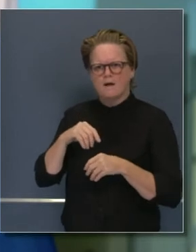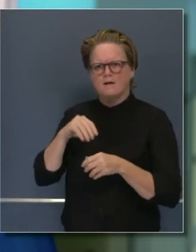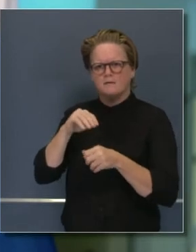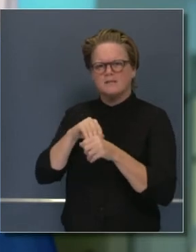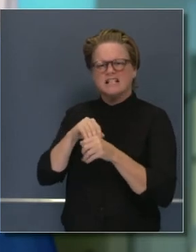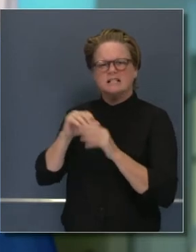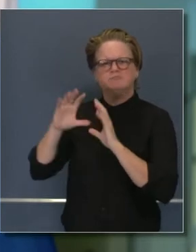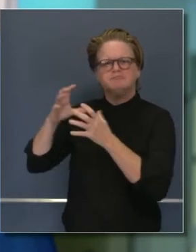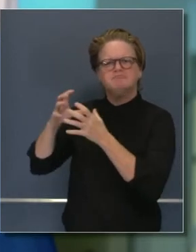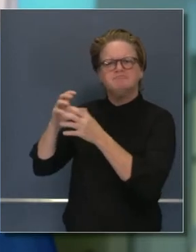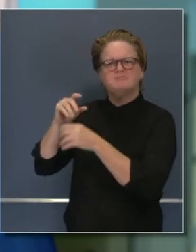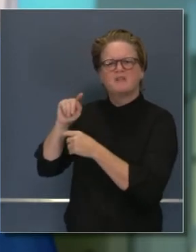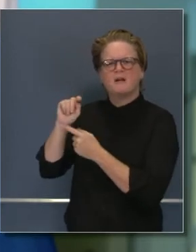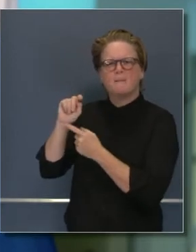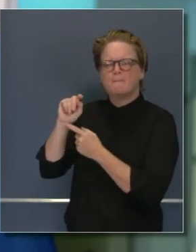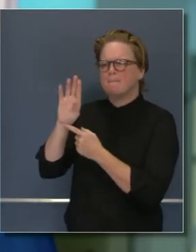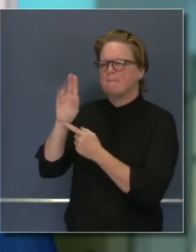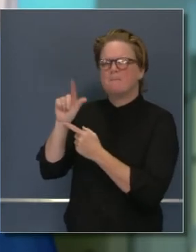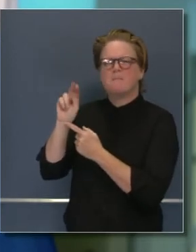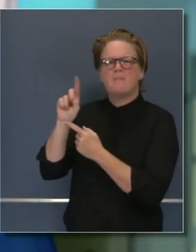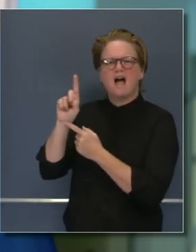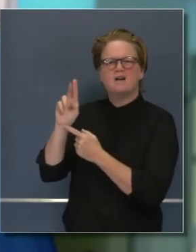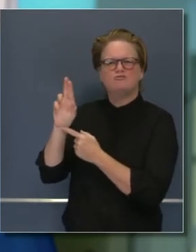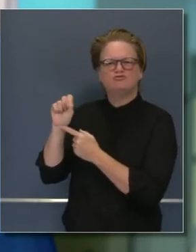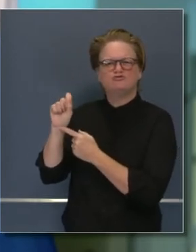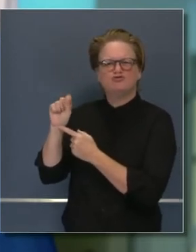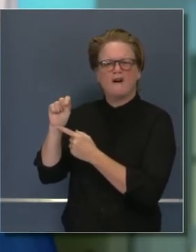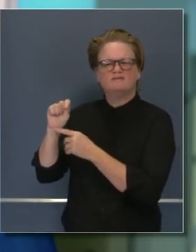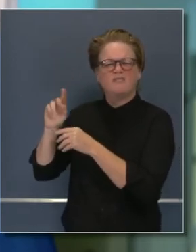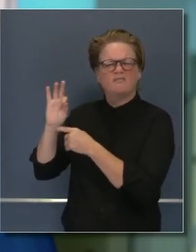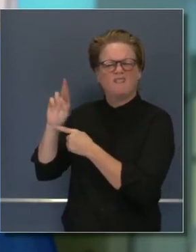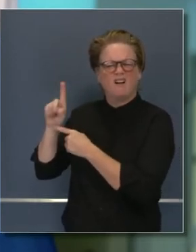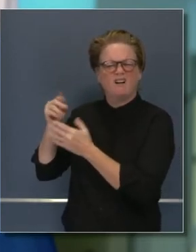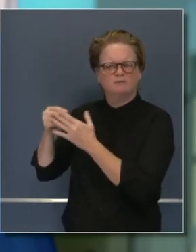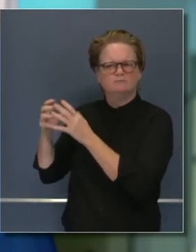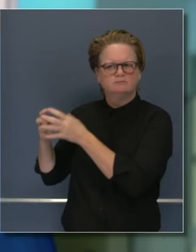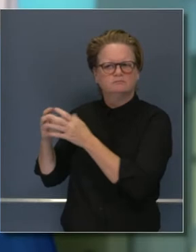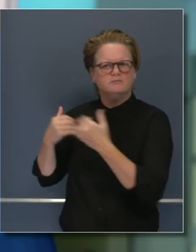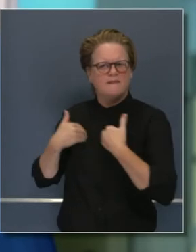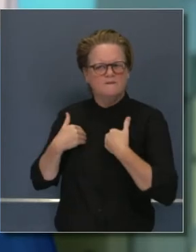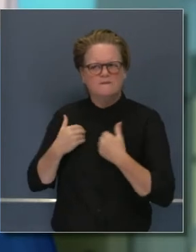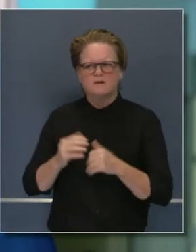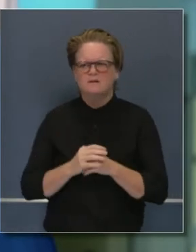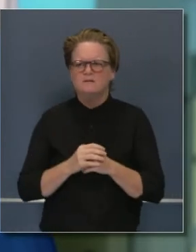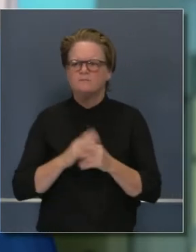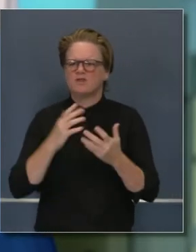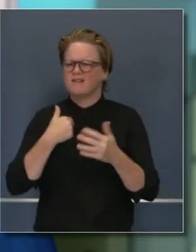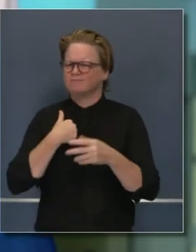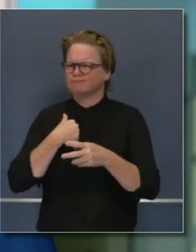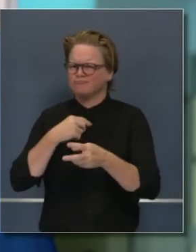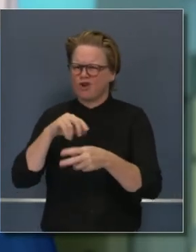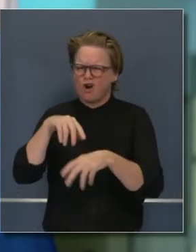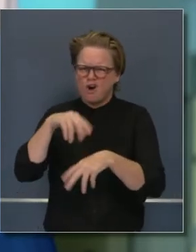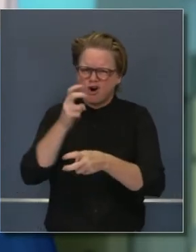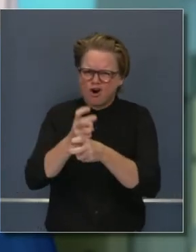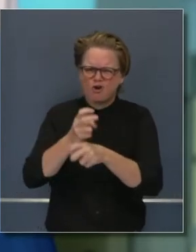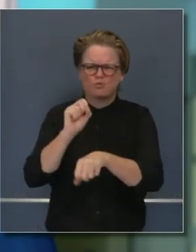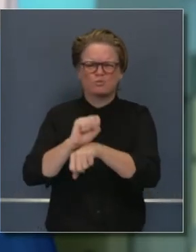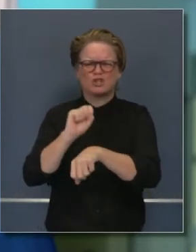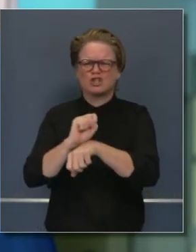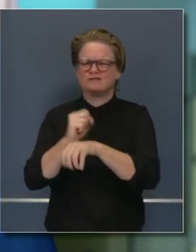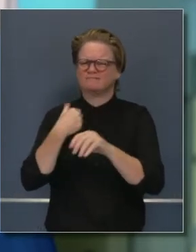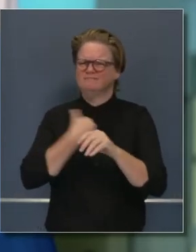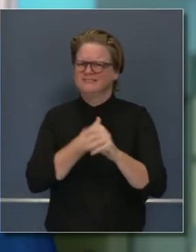otra cosa de negocios, sé del trabajo arduo que se hace para abordar las pautas estatales y también